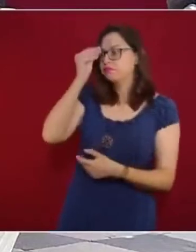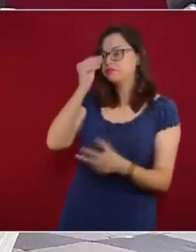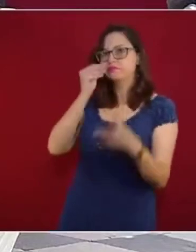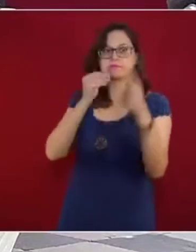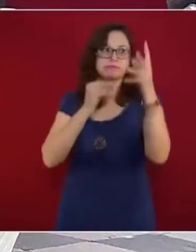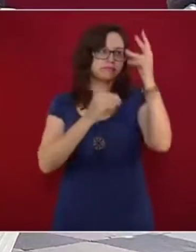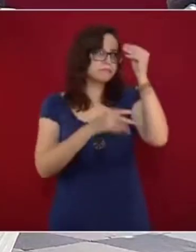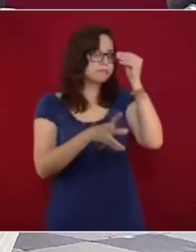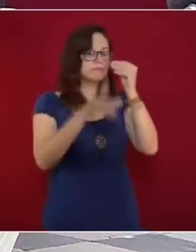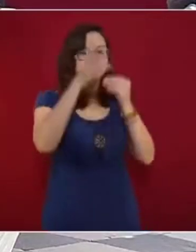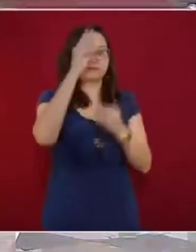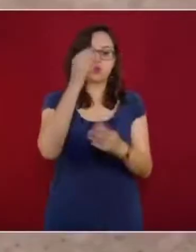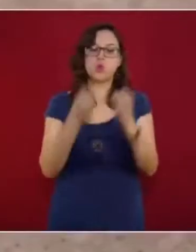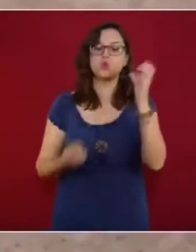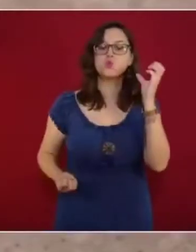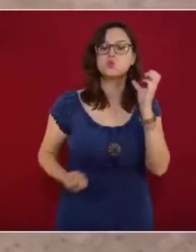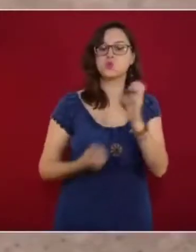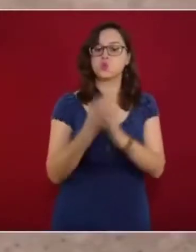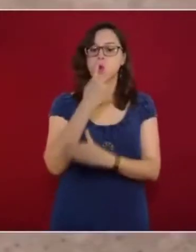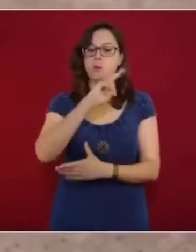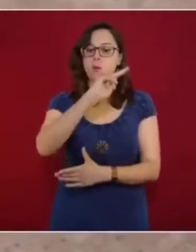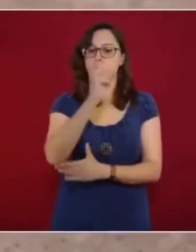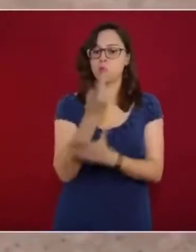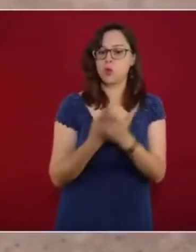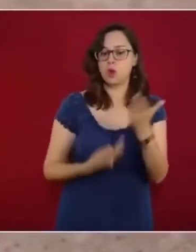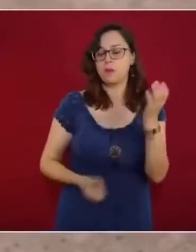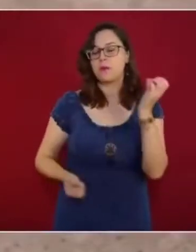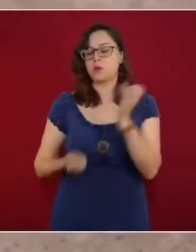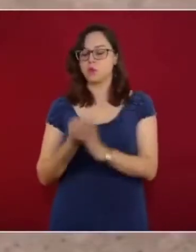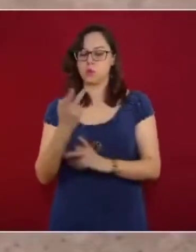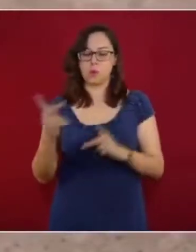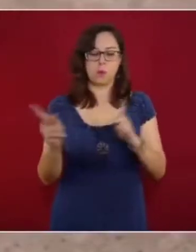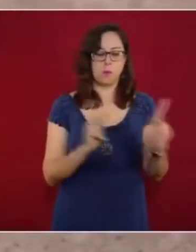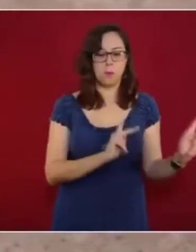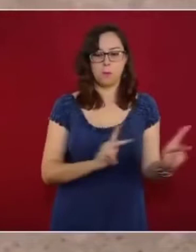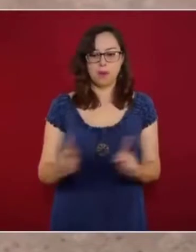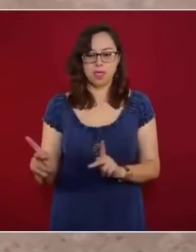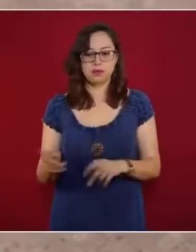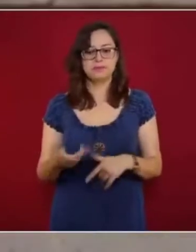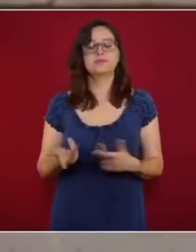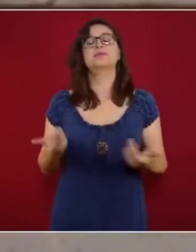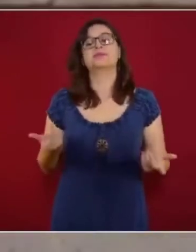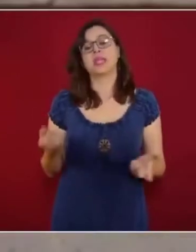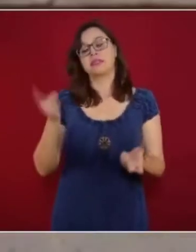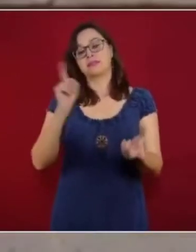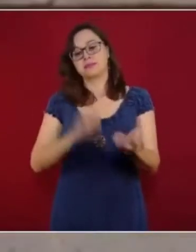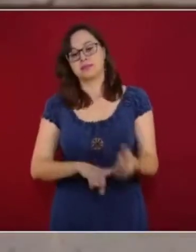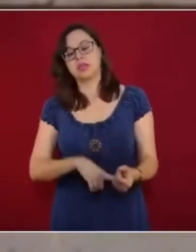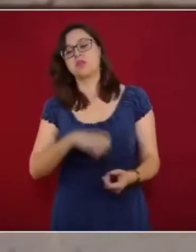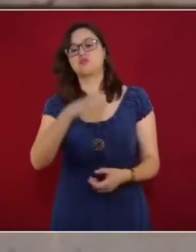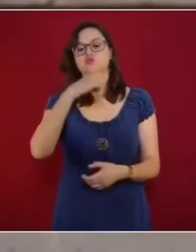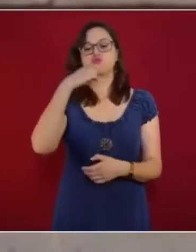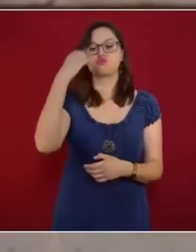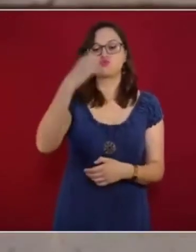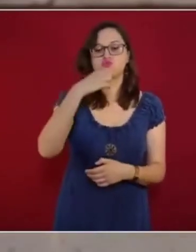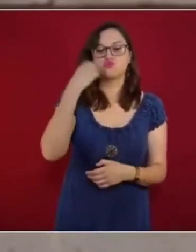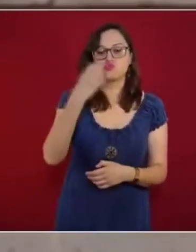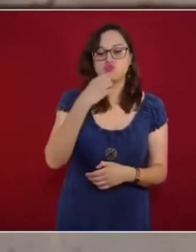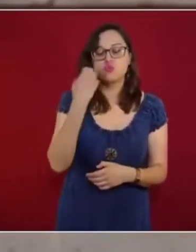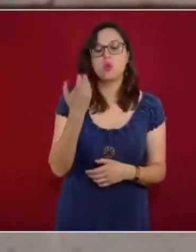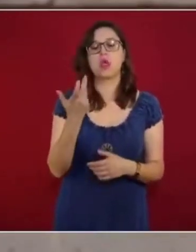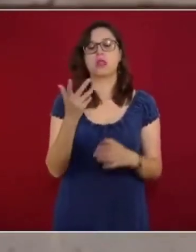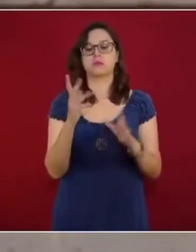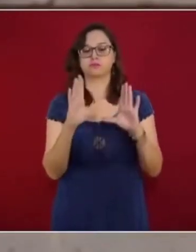con el nuevo marco curricular y el plan y programas de estudio. Se realizará en las escuelas, en las sesiones de consejo técnico